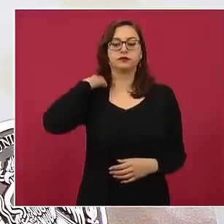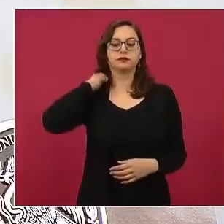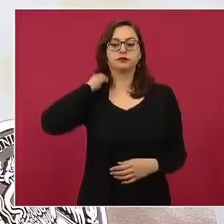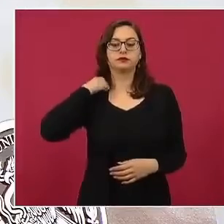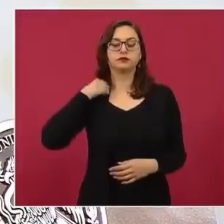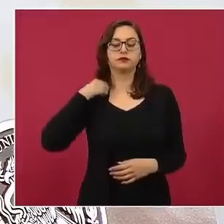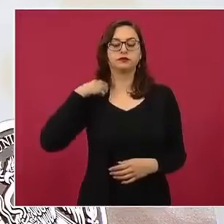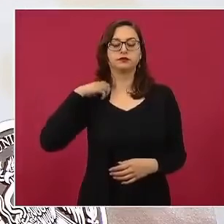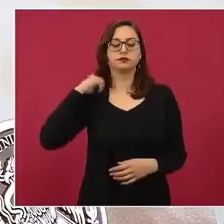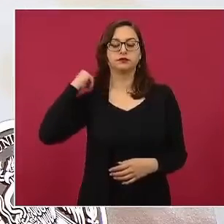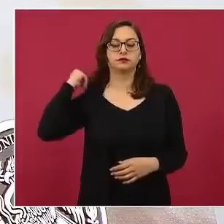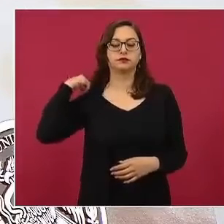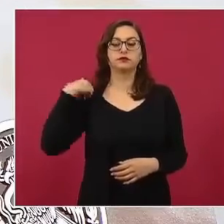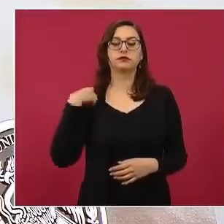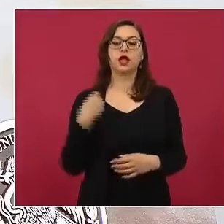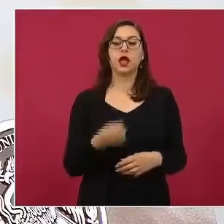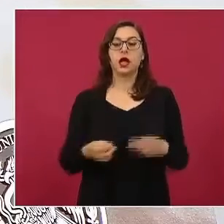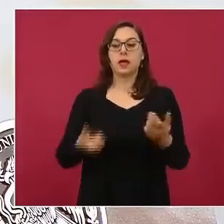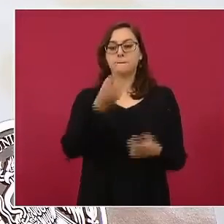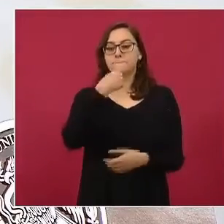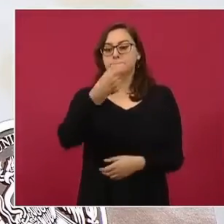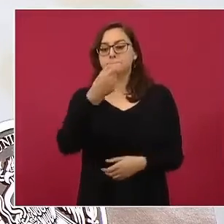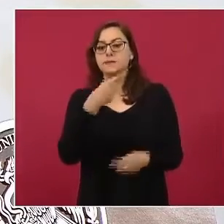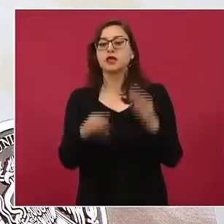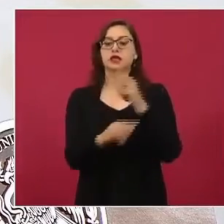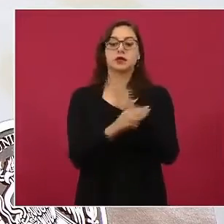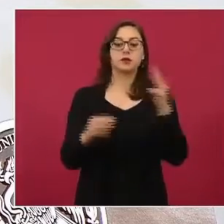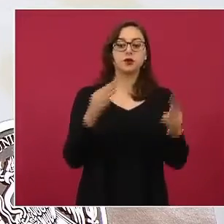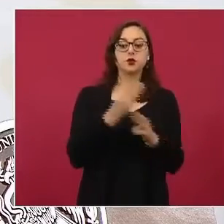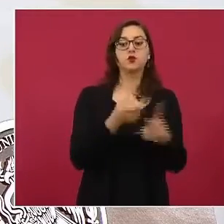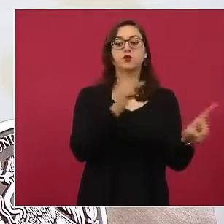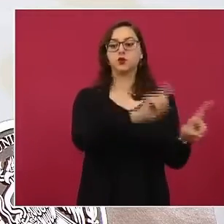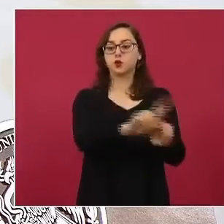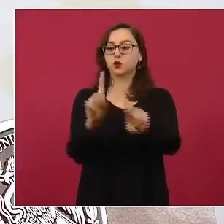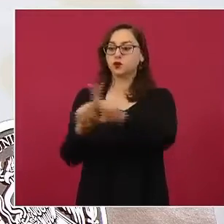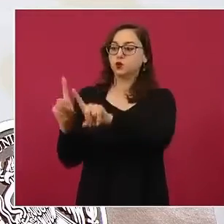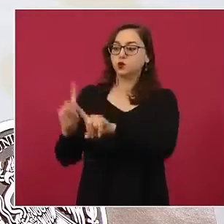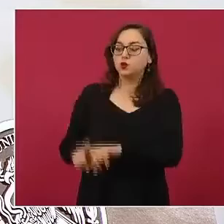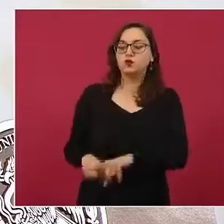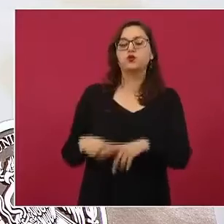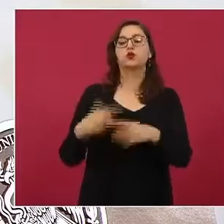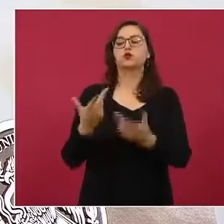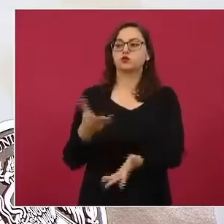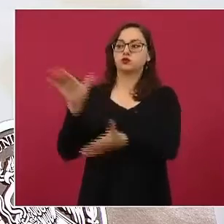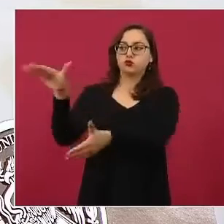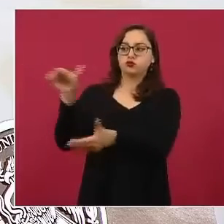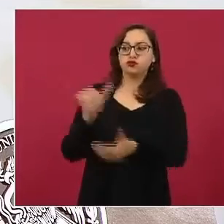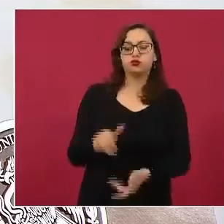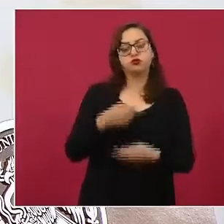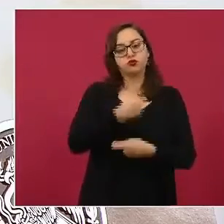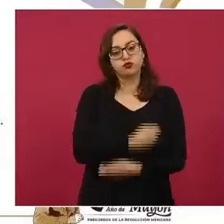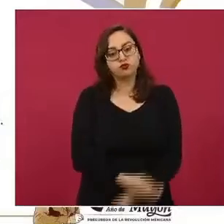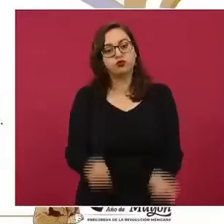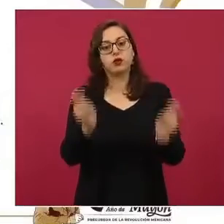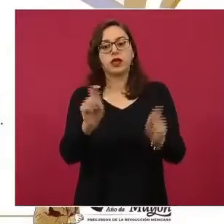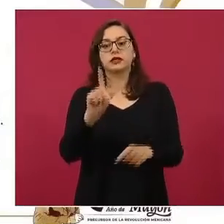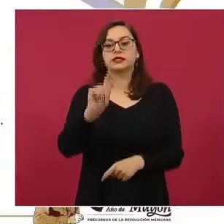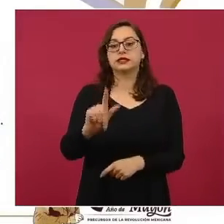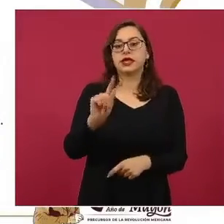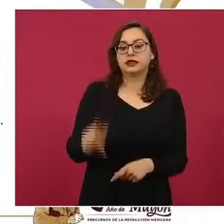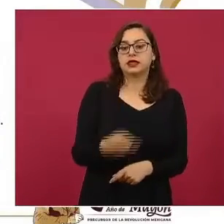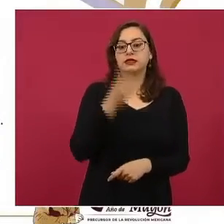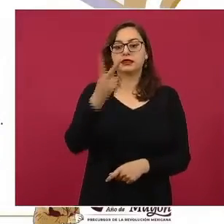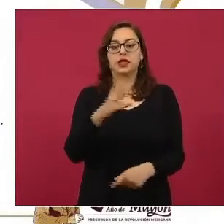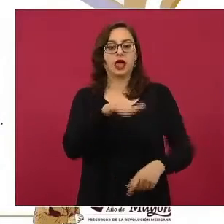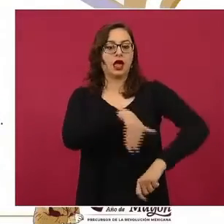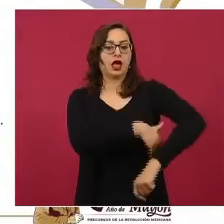medicamentos y de material de curación han sido entregadas por los proveedores logísticos en los setenta y dos almacenes de las